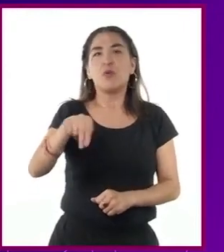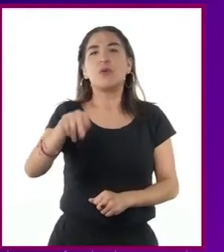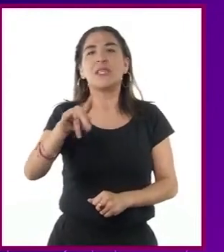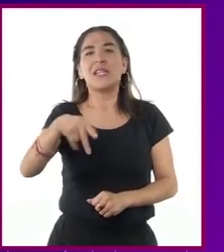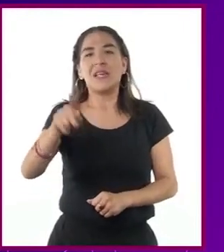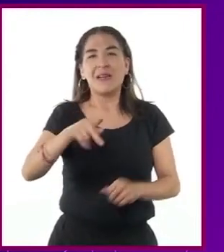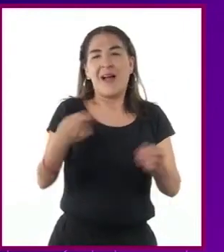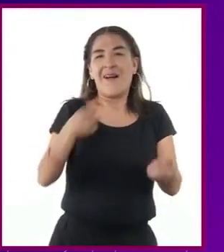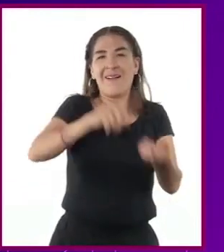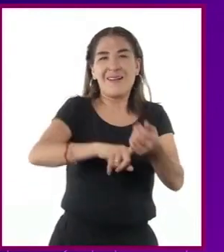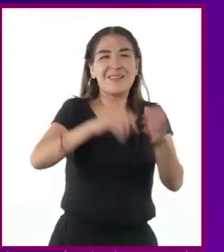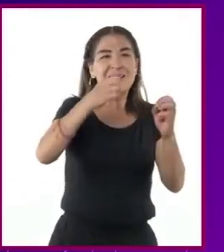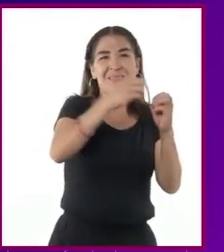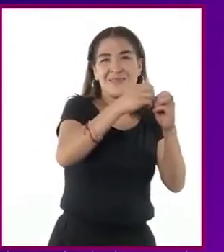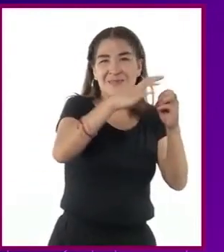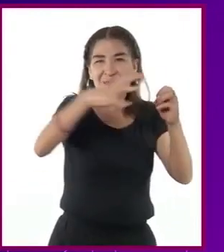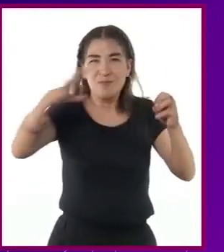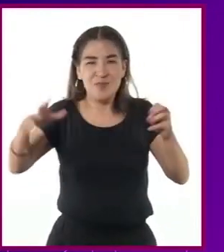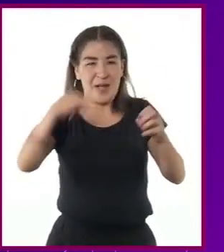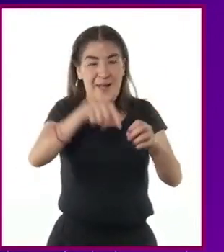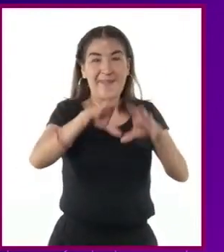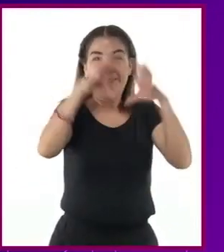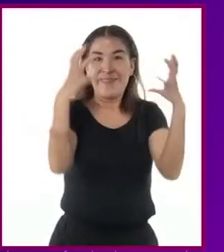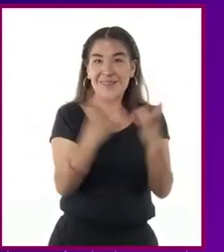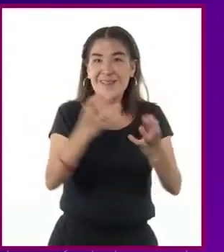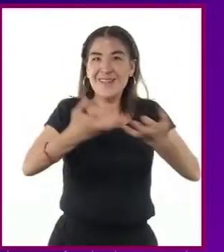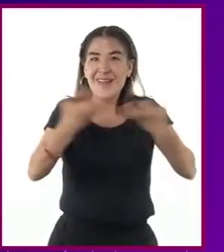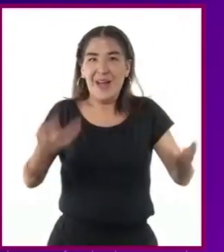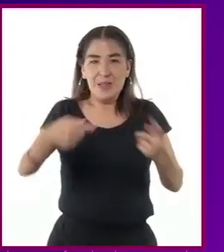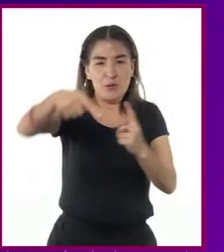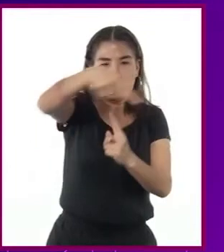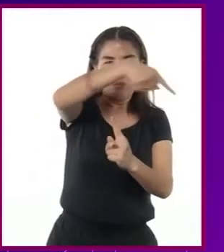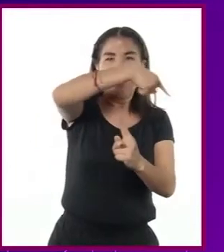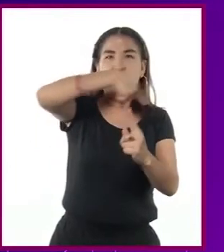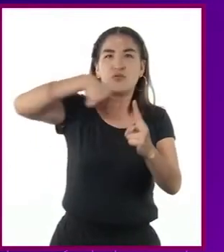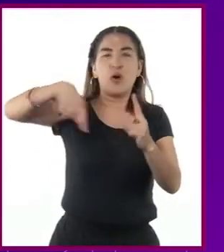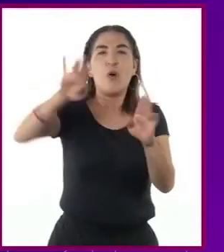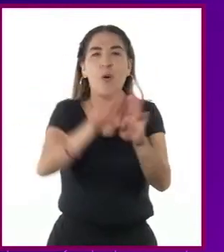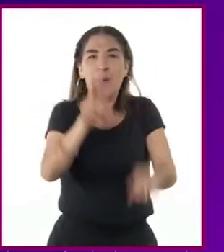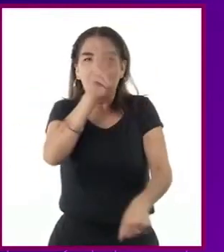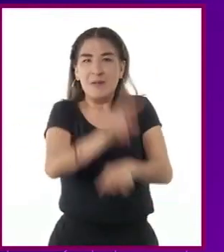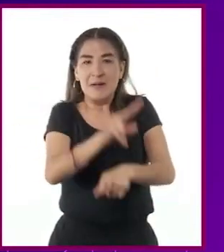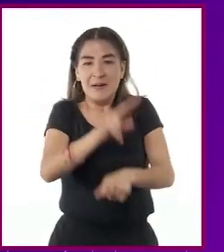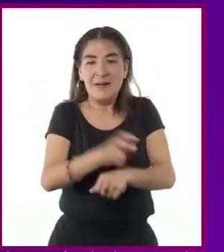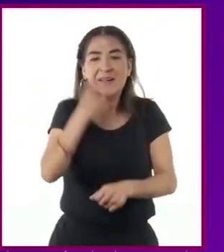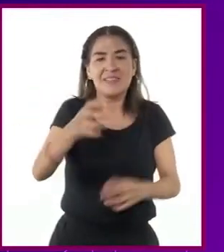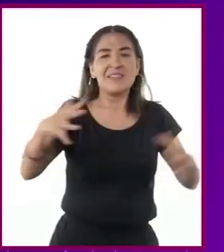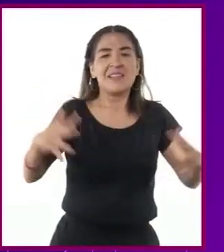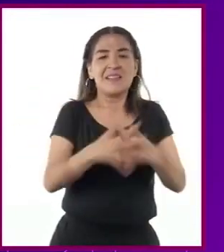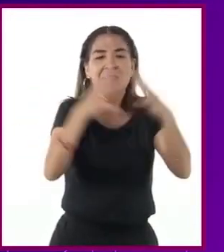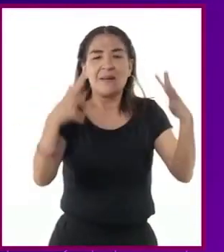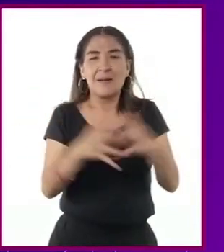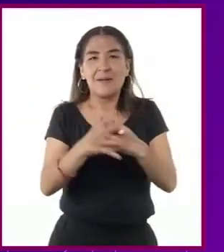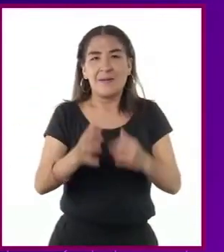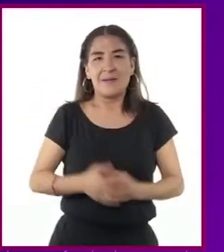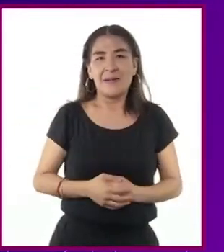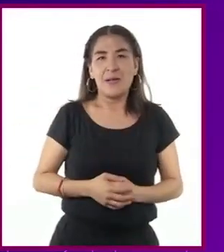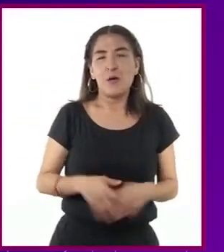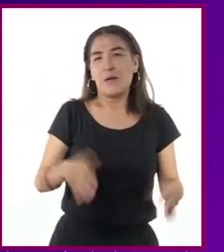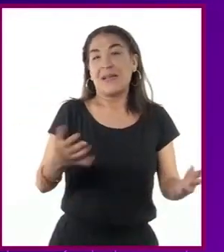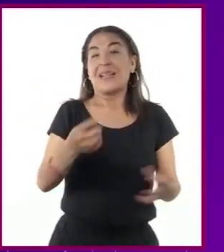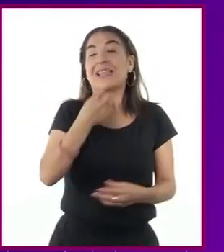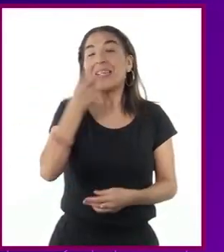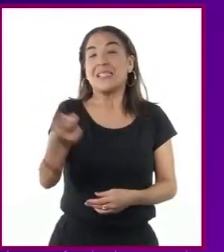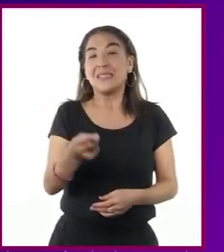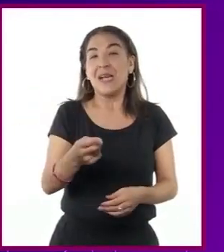a la tierra y andaban pues en una guerra no violenta,